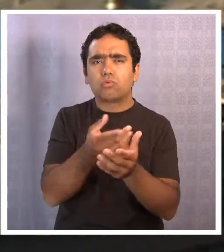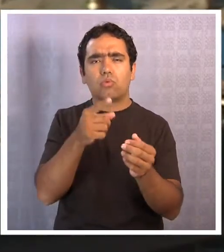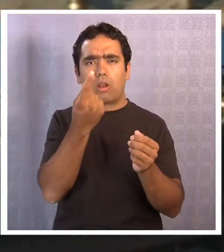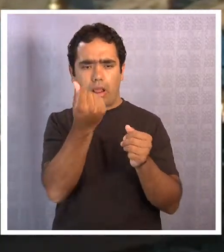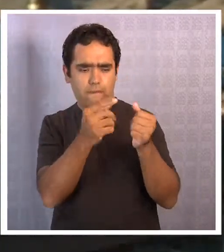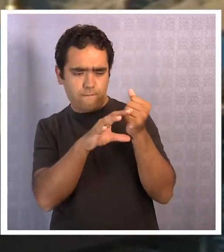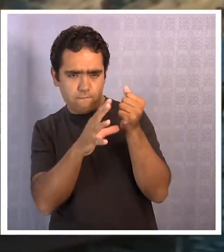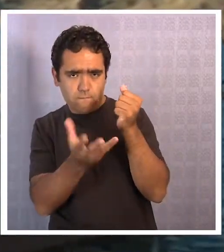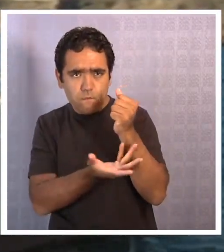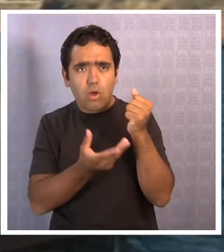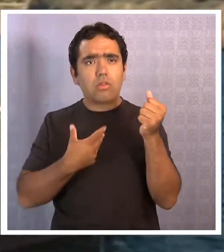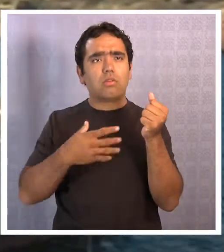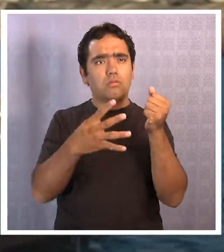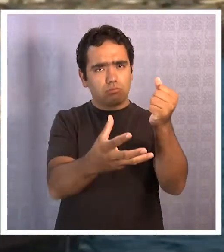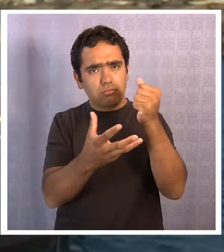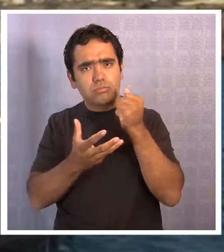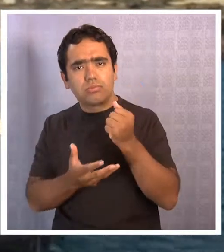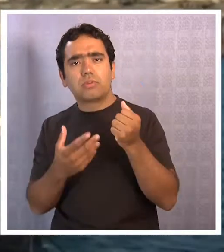para postular a este fondo